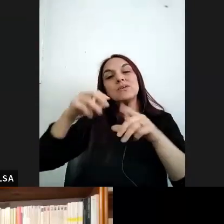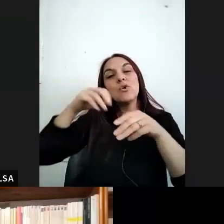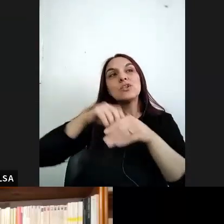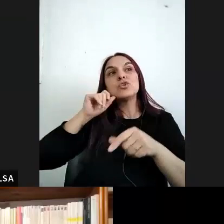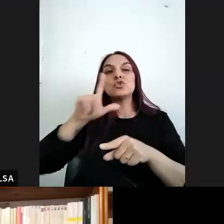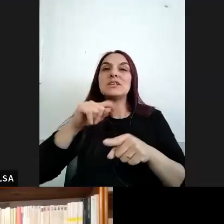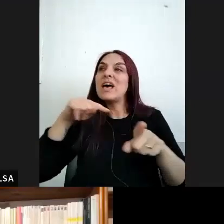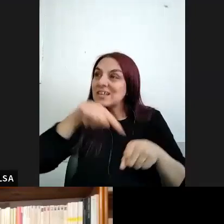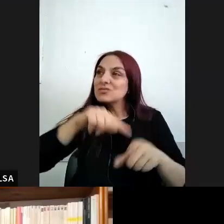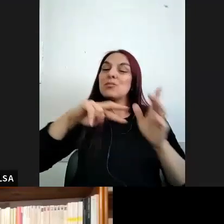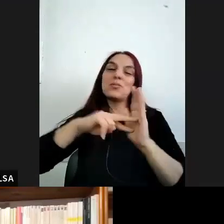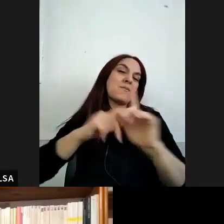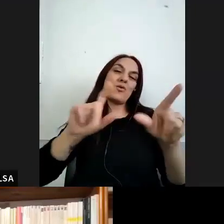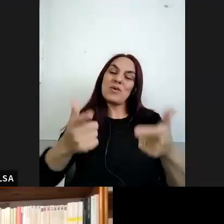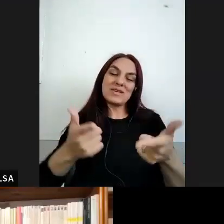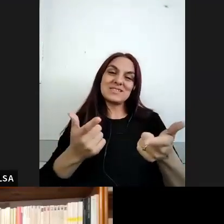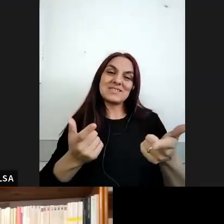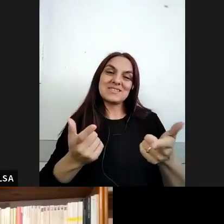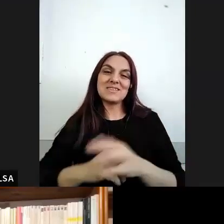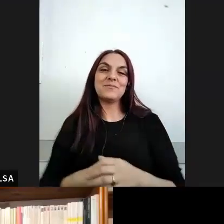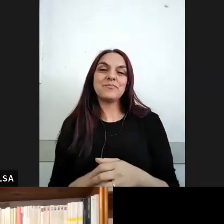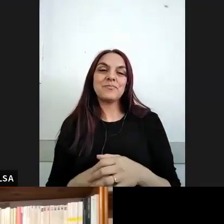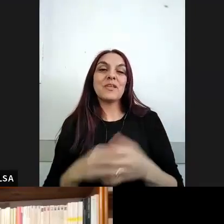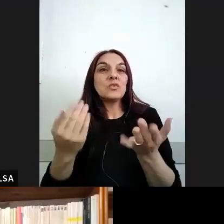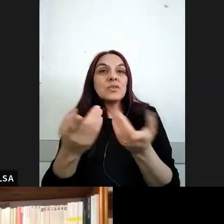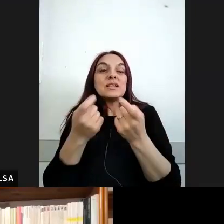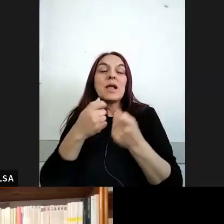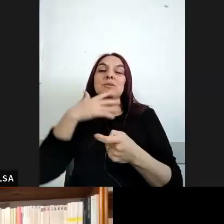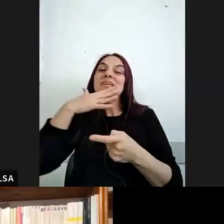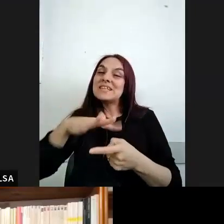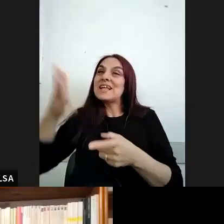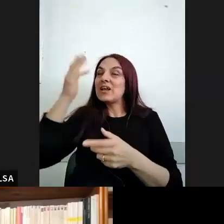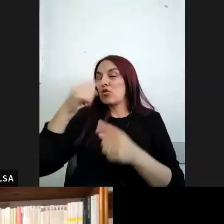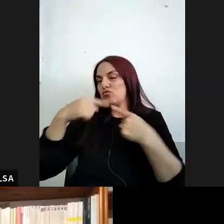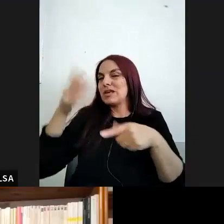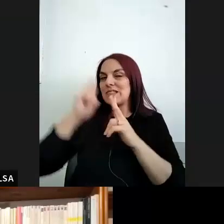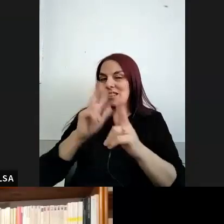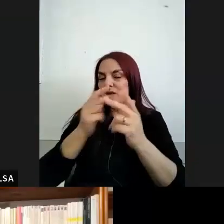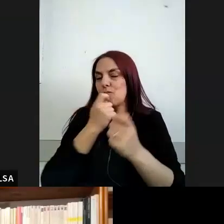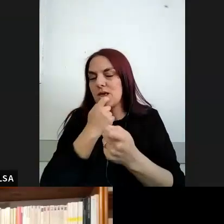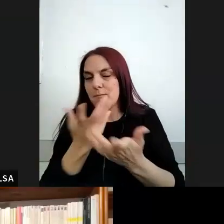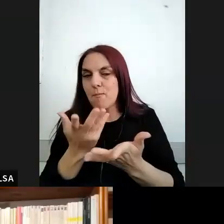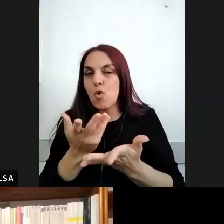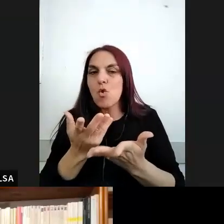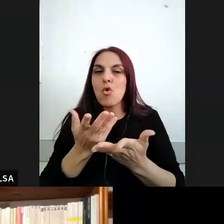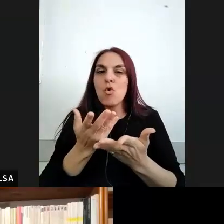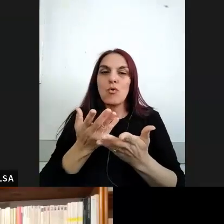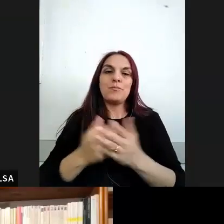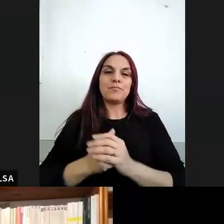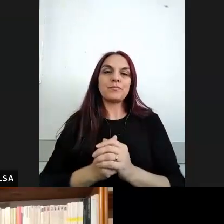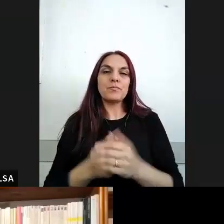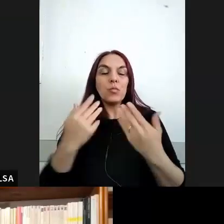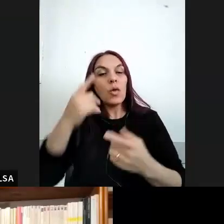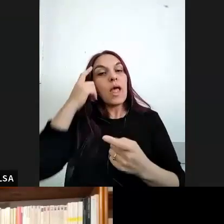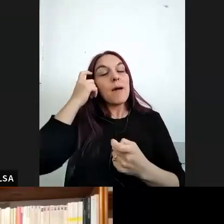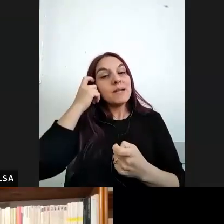problema entendiendo algunas cuestiones que también se mencionaban anteriormente como eh la la potencialidad de aprender a